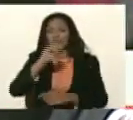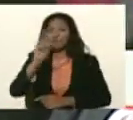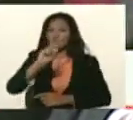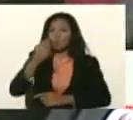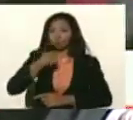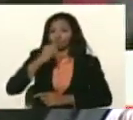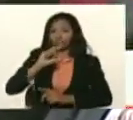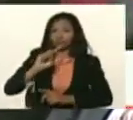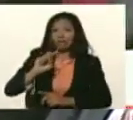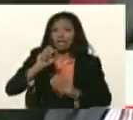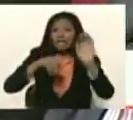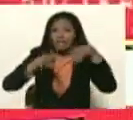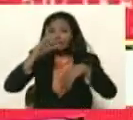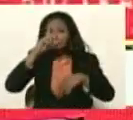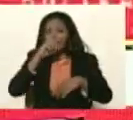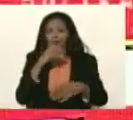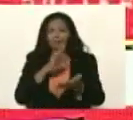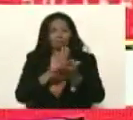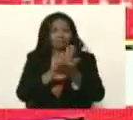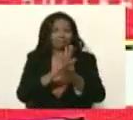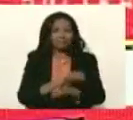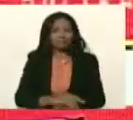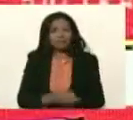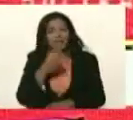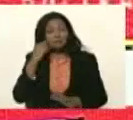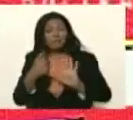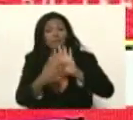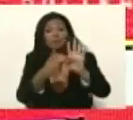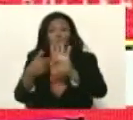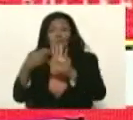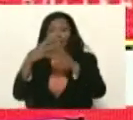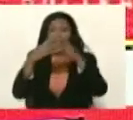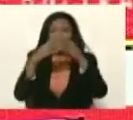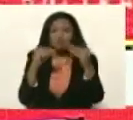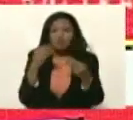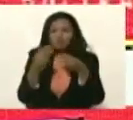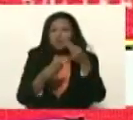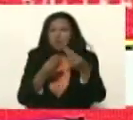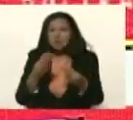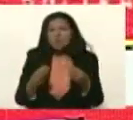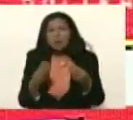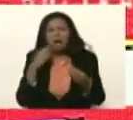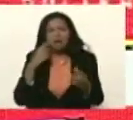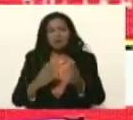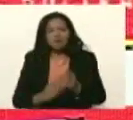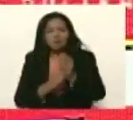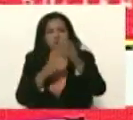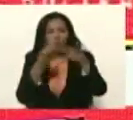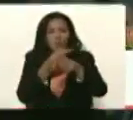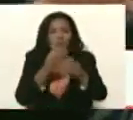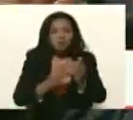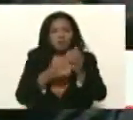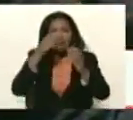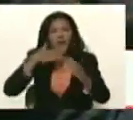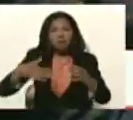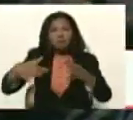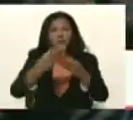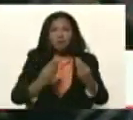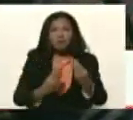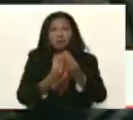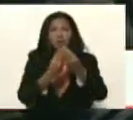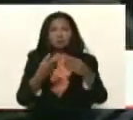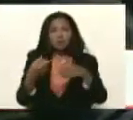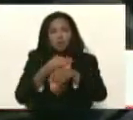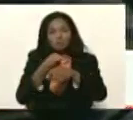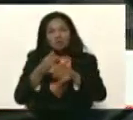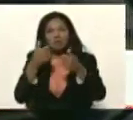15, nada más. Ella tiene que darle la fórmula a todo, de cómo se gobierna con el pueblo, cómo se gobierna